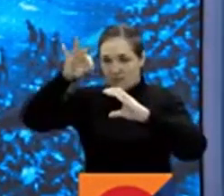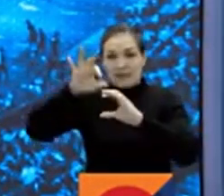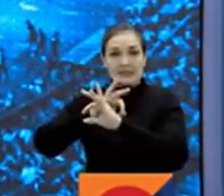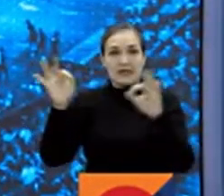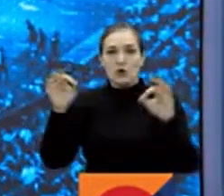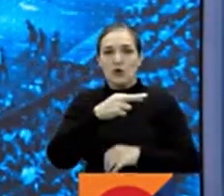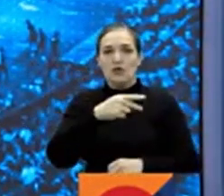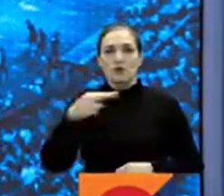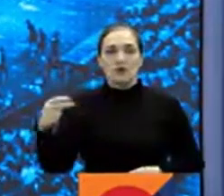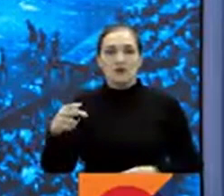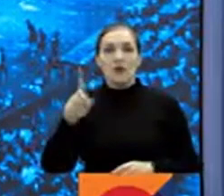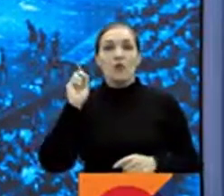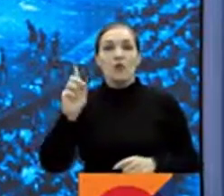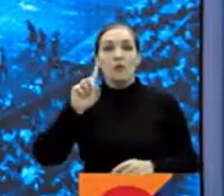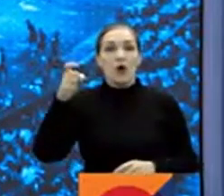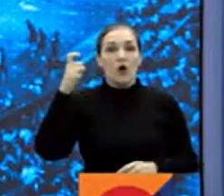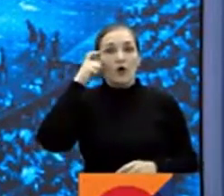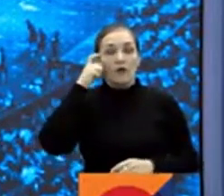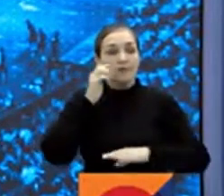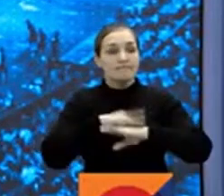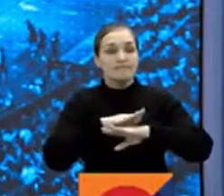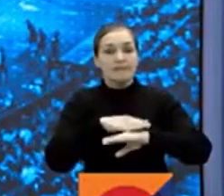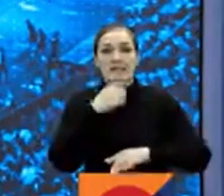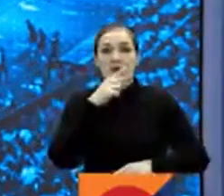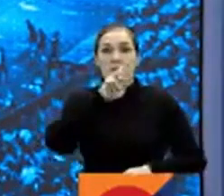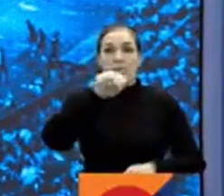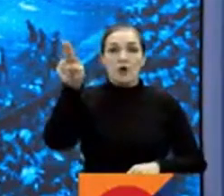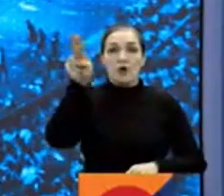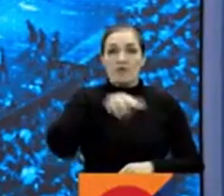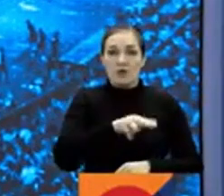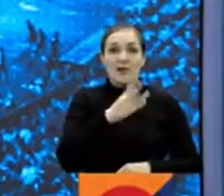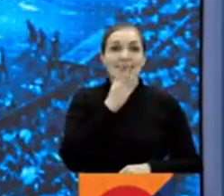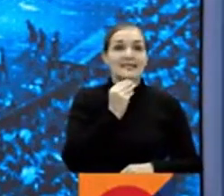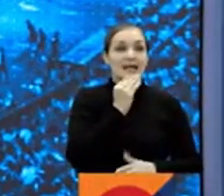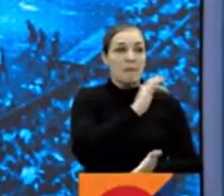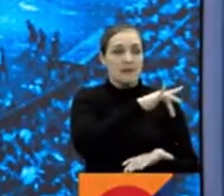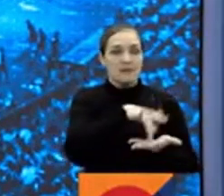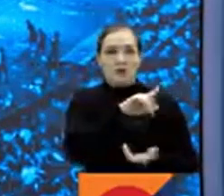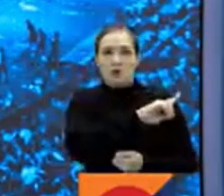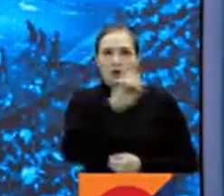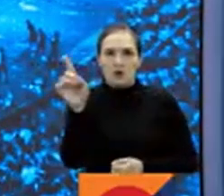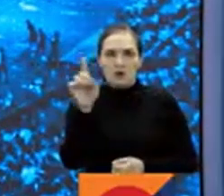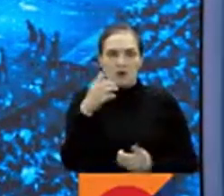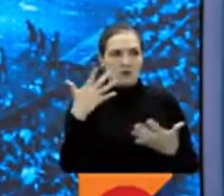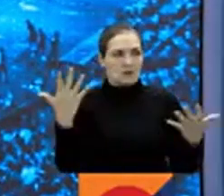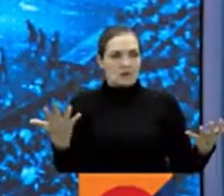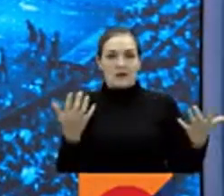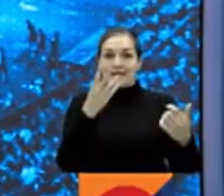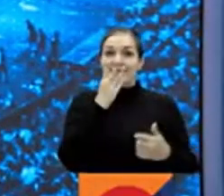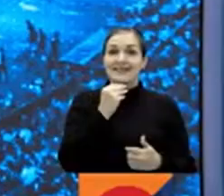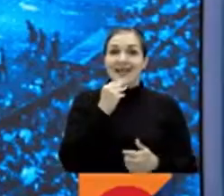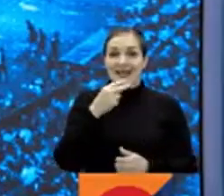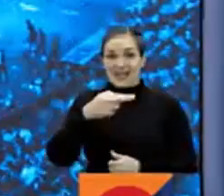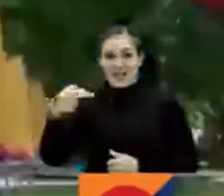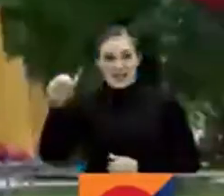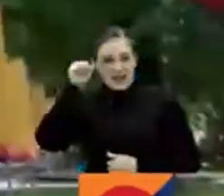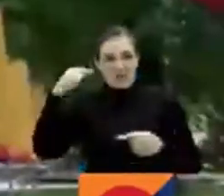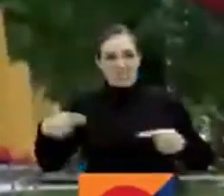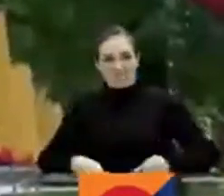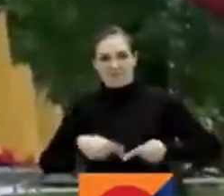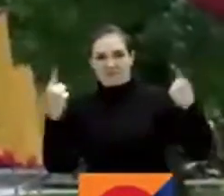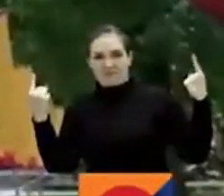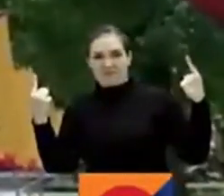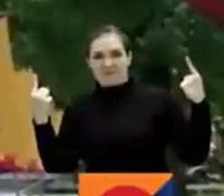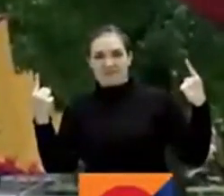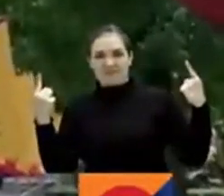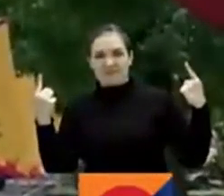Indonesia tras un llamado del gobierno de Bali para prohibir que Israel compita. Recordemos que Israel e Indonesia no tienen relaciones